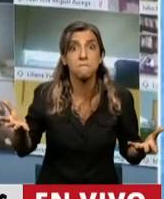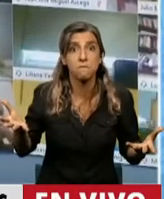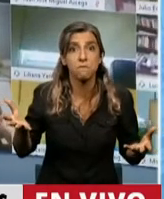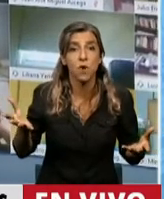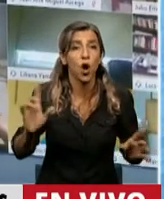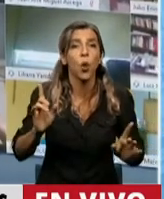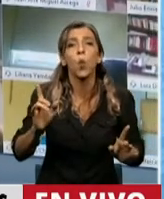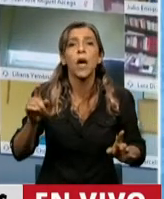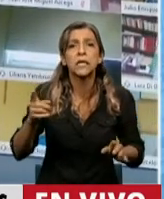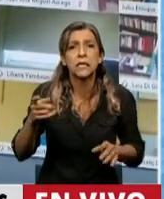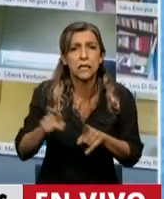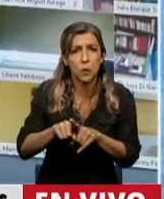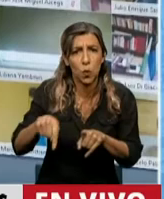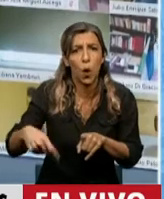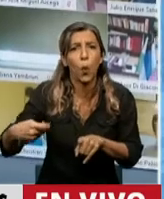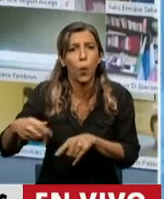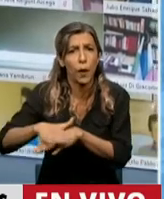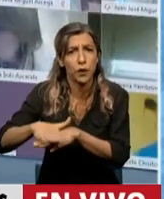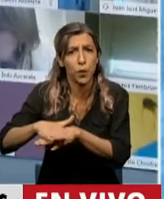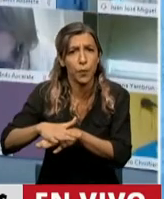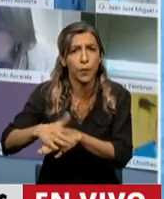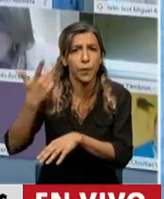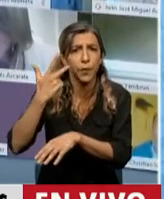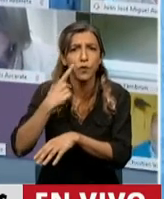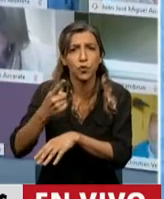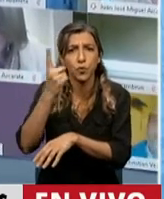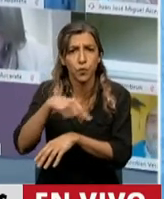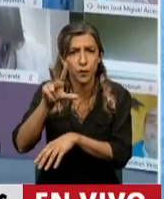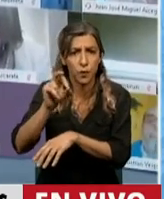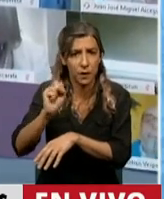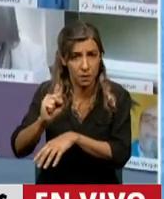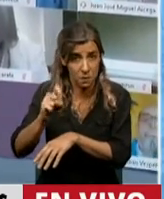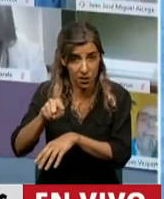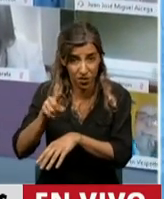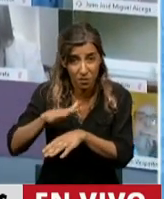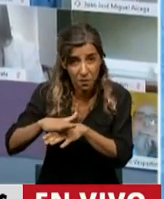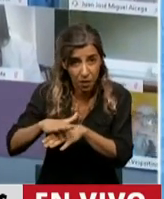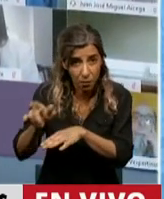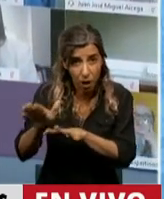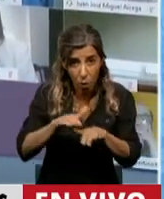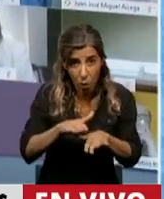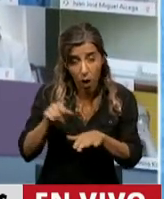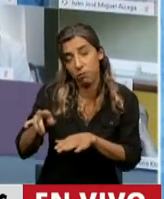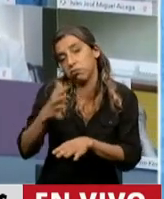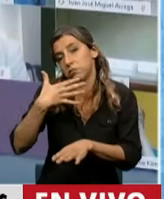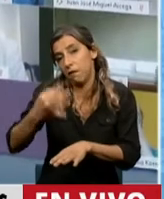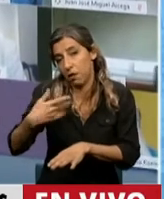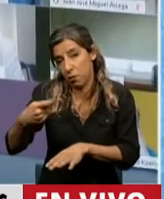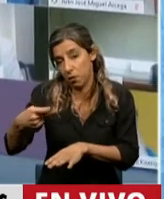indigencia como es hoy la jubilación mínima de 18.130 pesos y que debería avergonzar